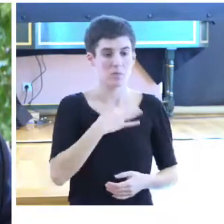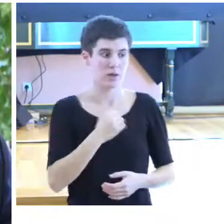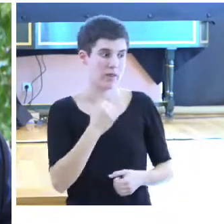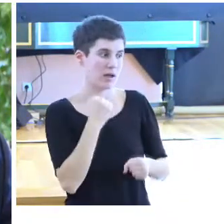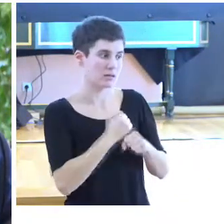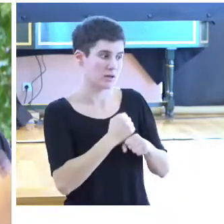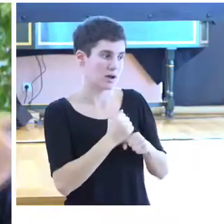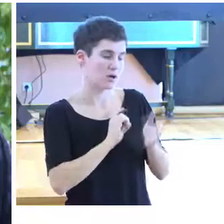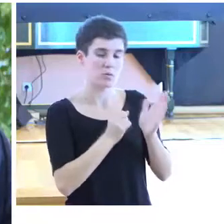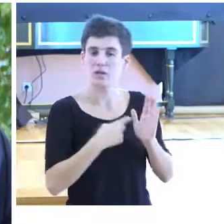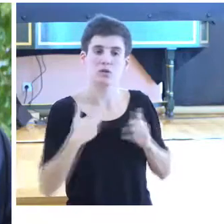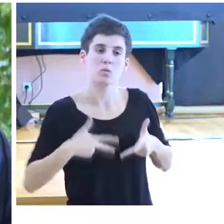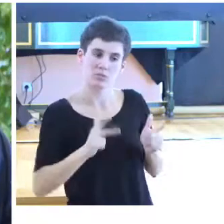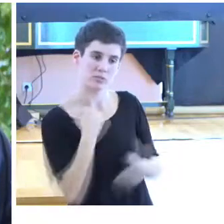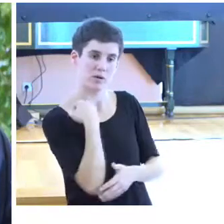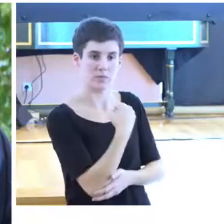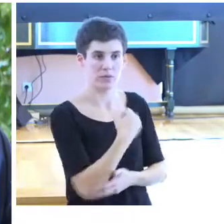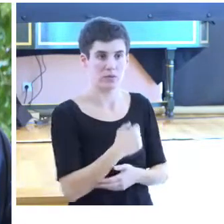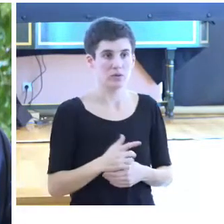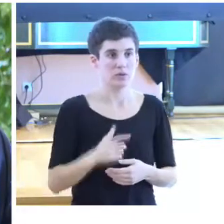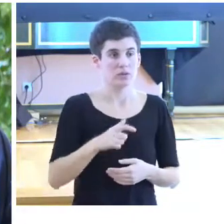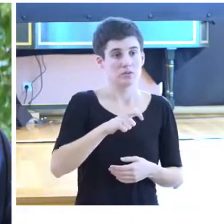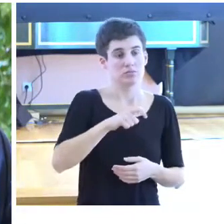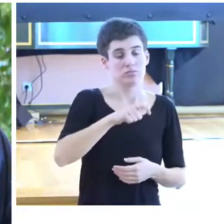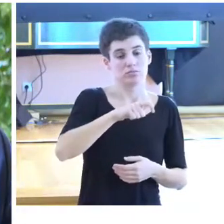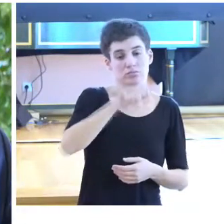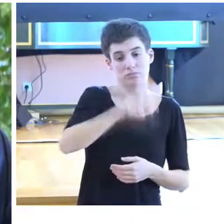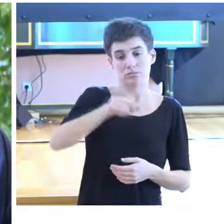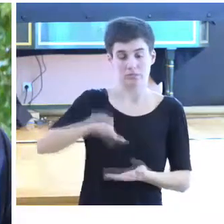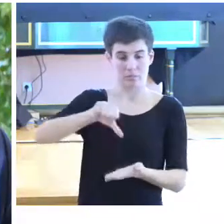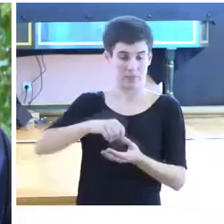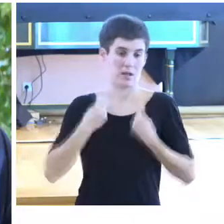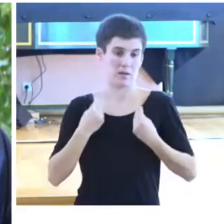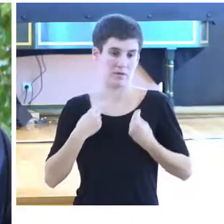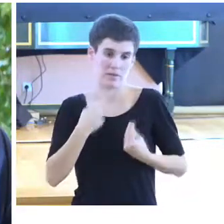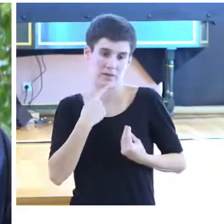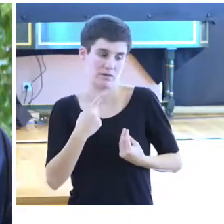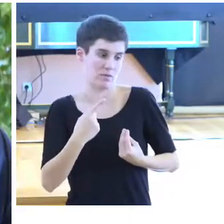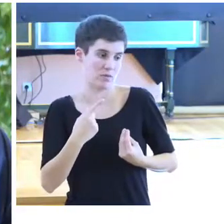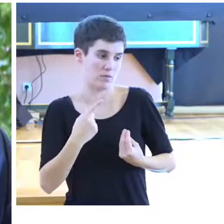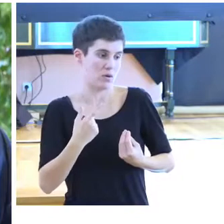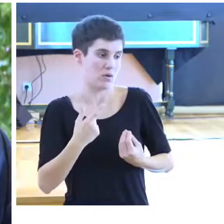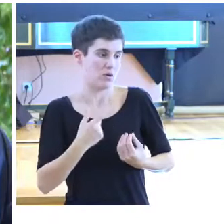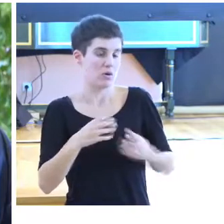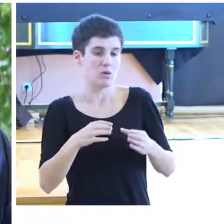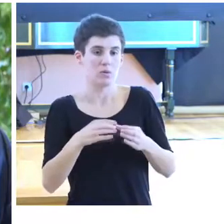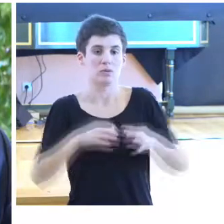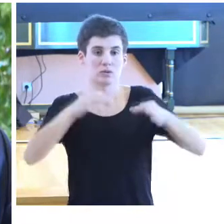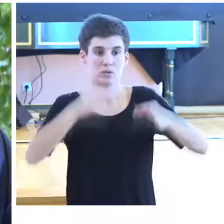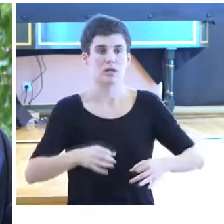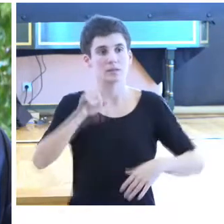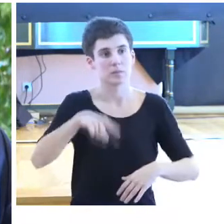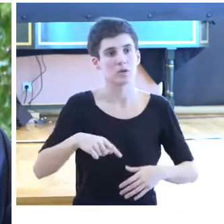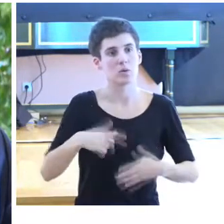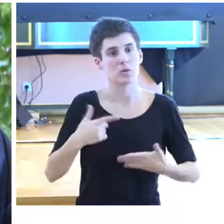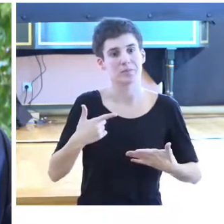Y, además, esto nos tiene que transmitir a la ciudadanía lo que es seguridad con el cuerpo y también la motivación y el compromiso de